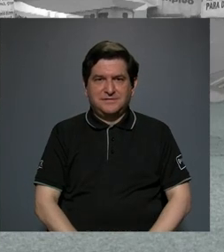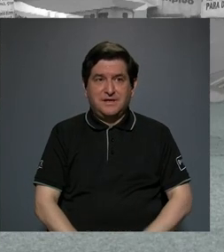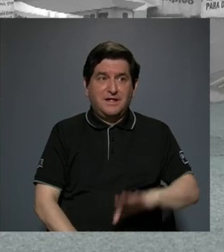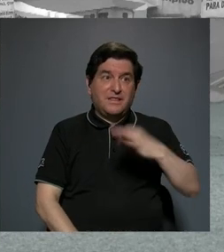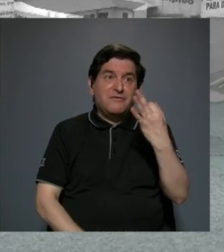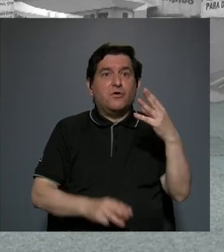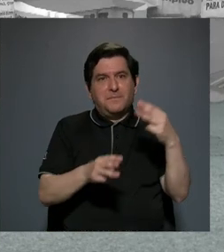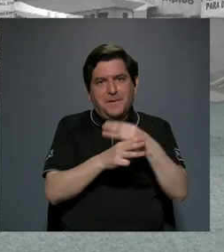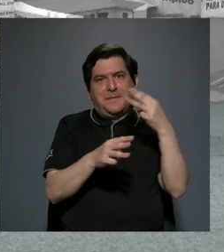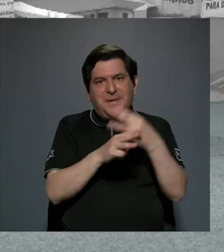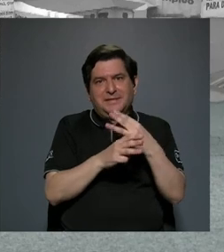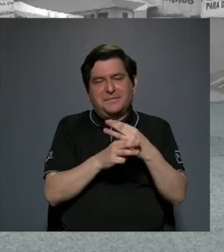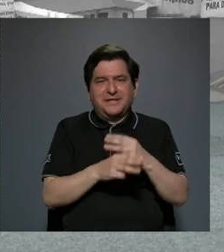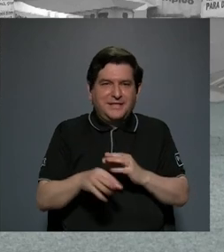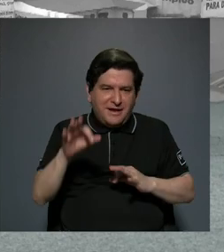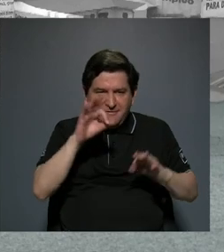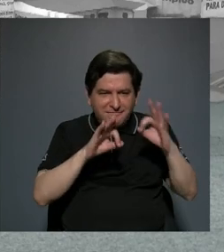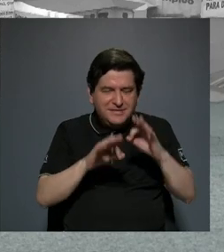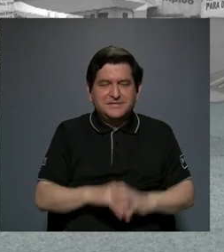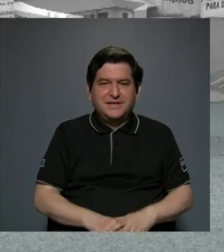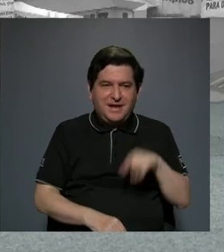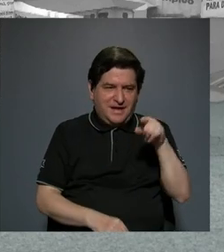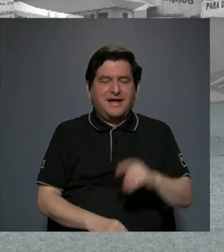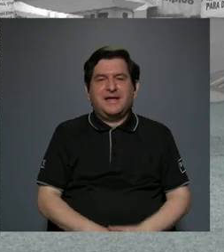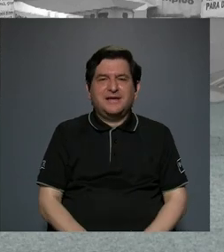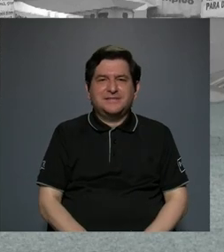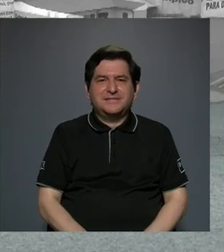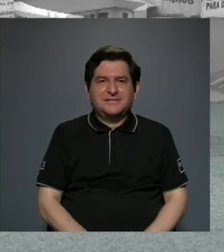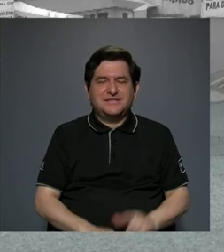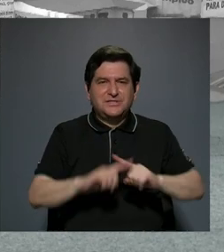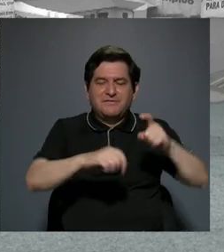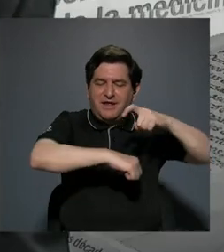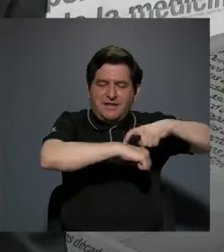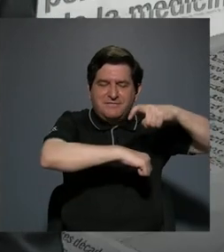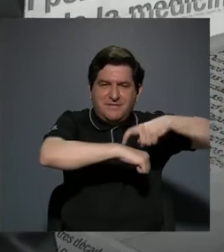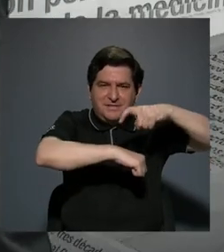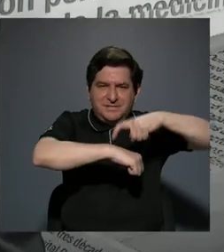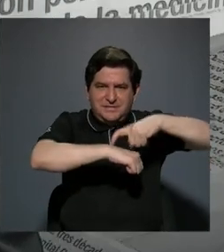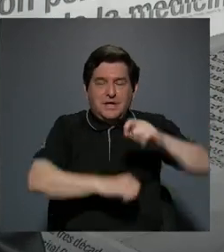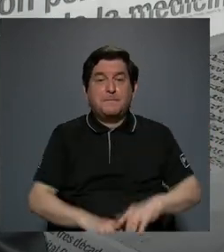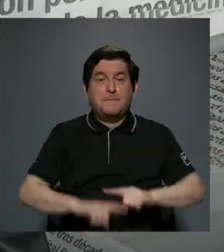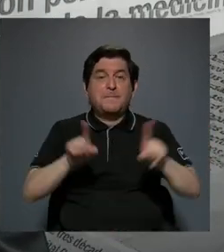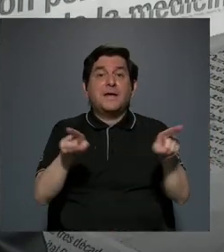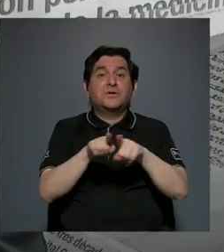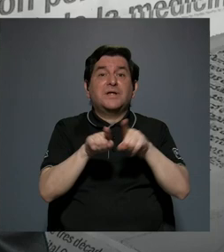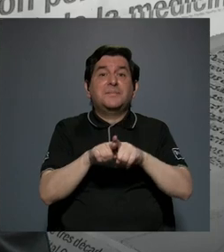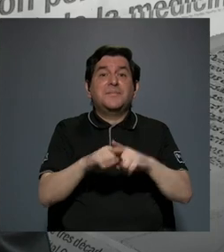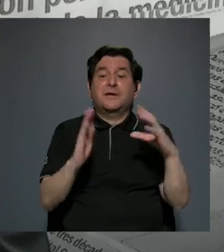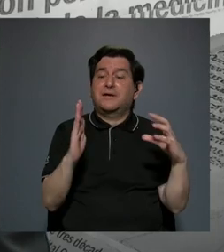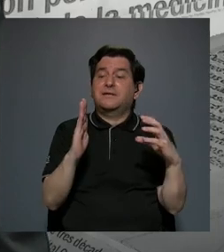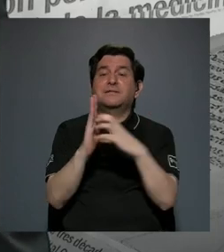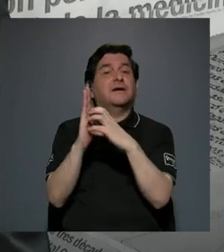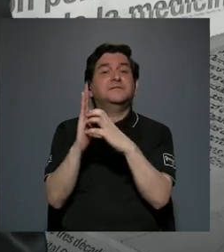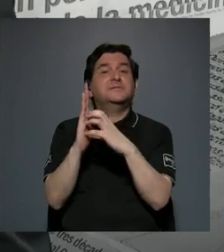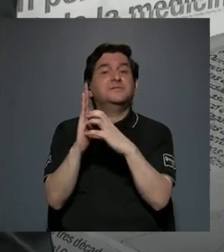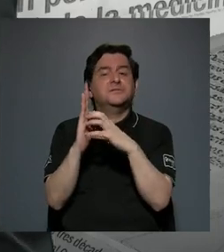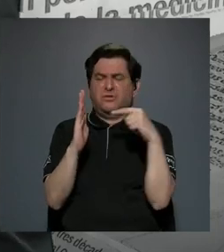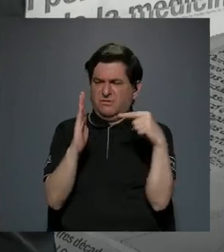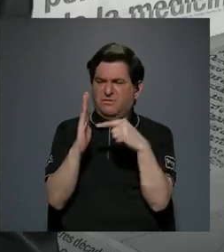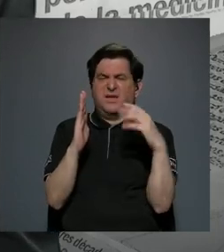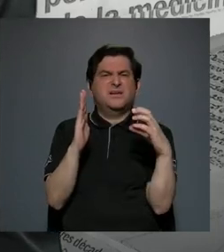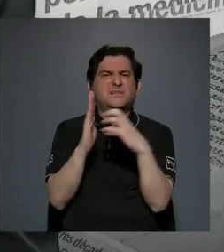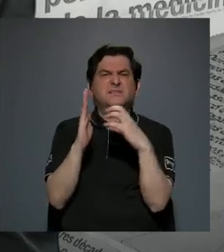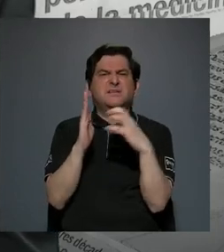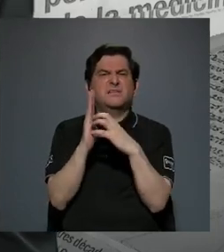matemáticas y físicas que son las notas y son las sumas de los tiempos pero hay un texto verdad que es ese